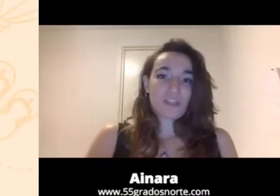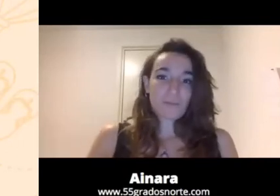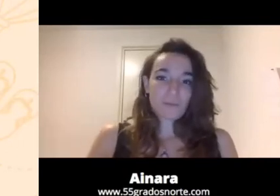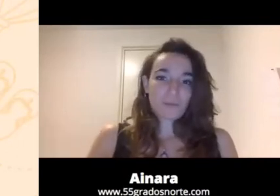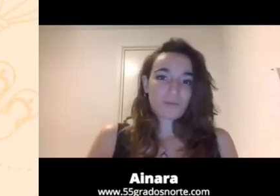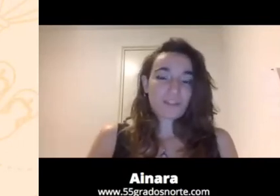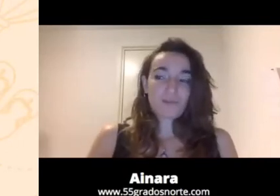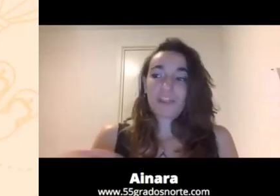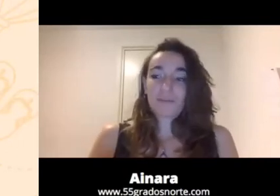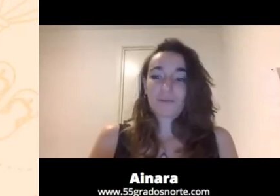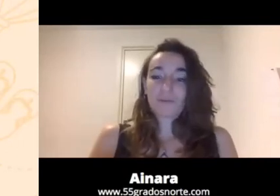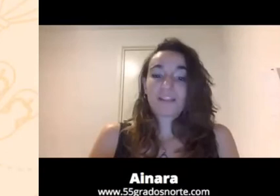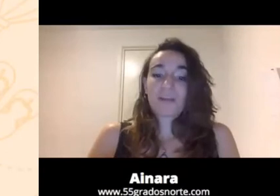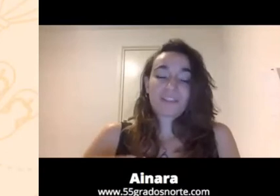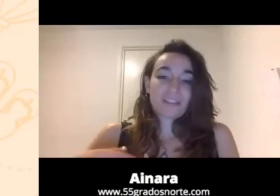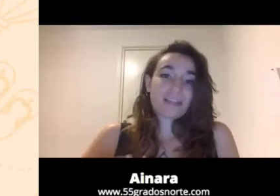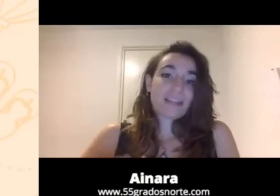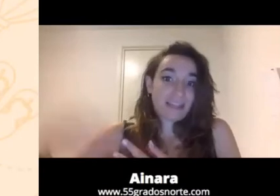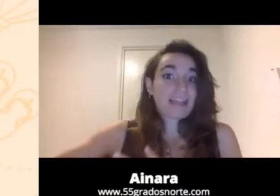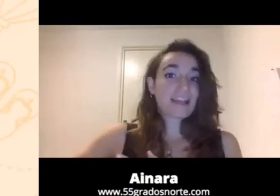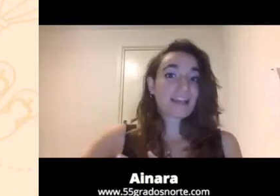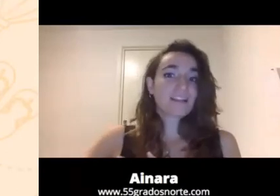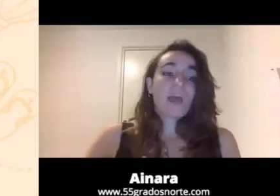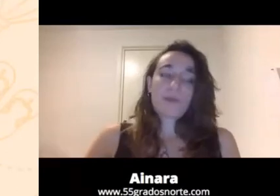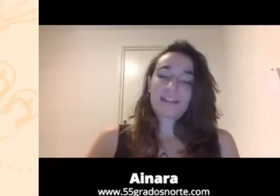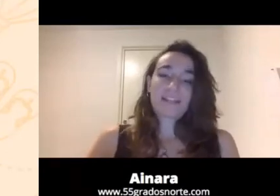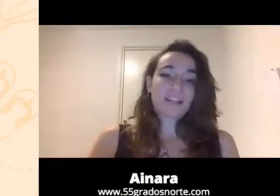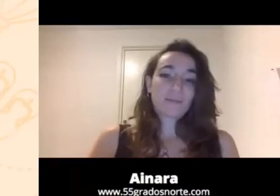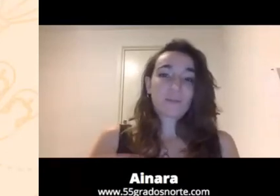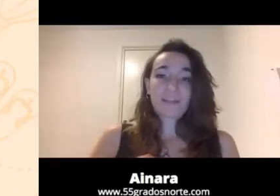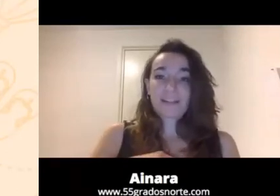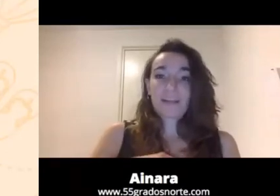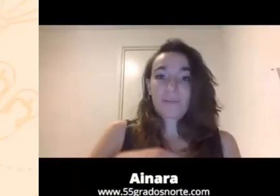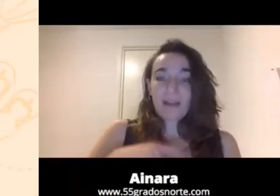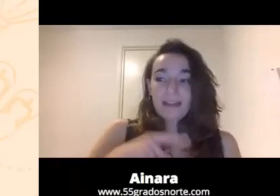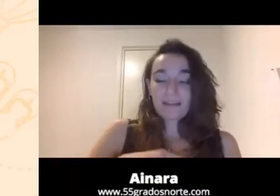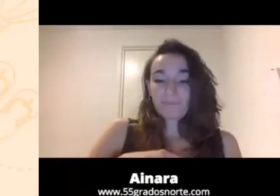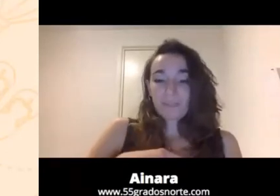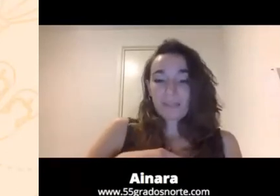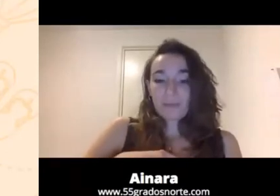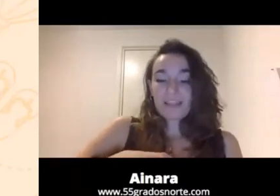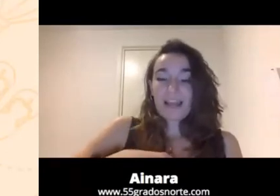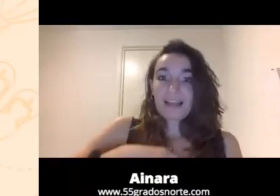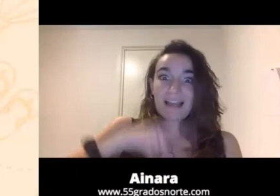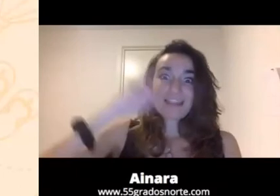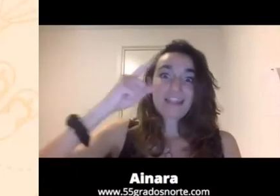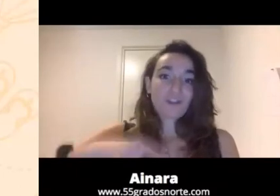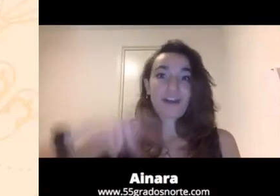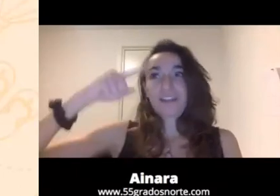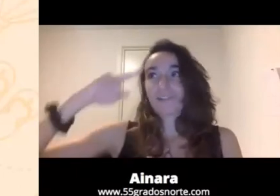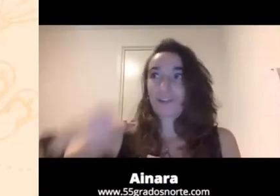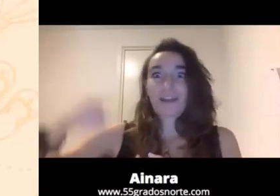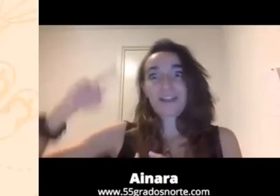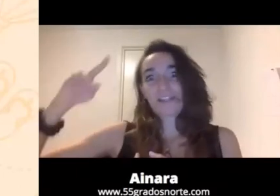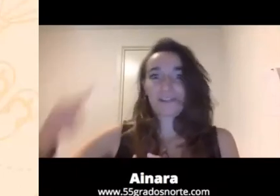mucho los tiempos si tú lo haces por tu cuenta pues quizá llegues pero vas a tardar mucho porque vas a hacer pues a cierto